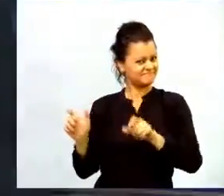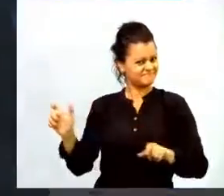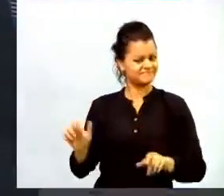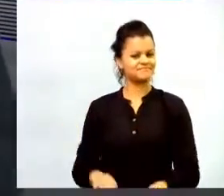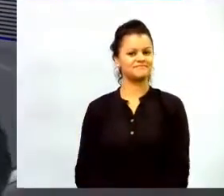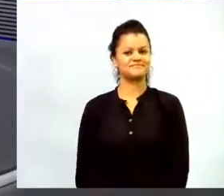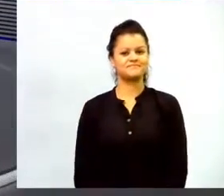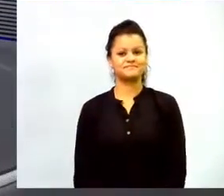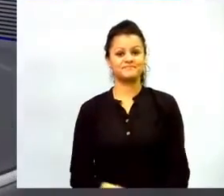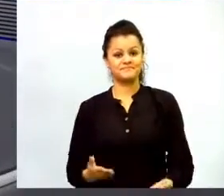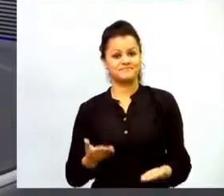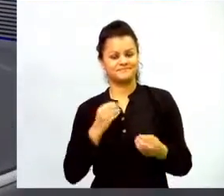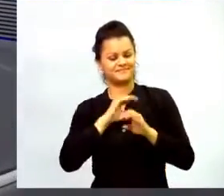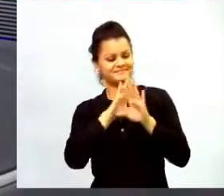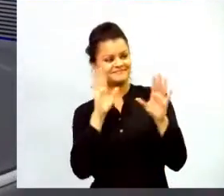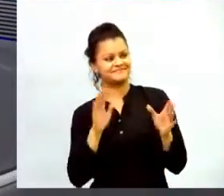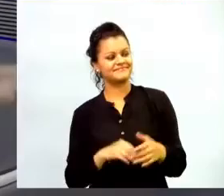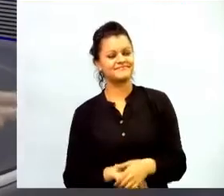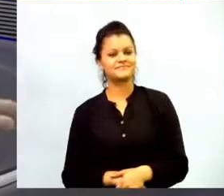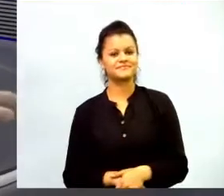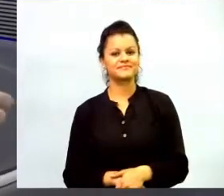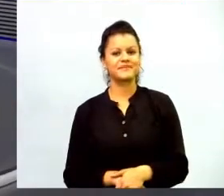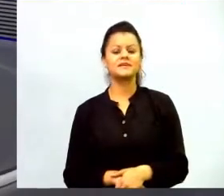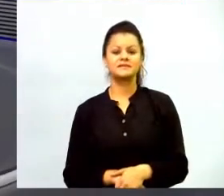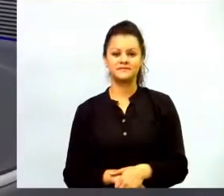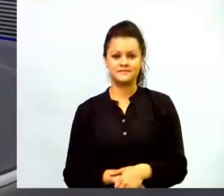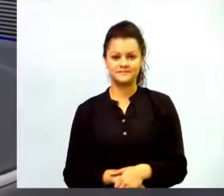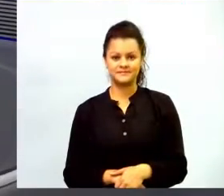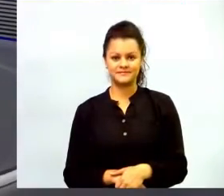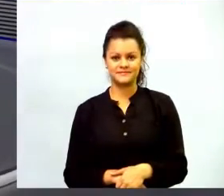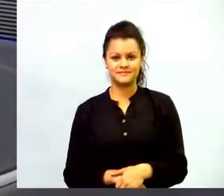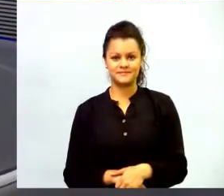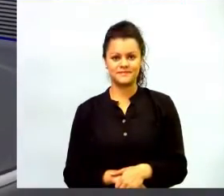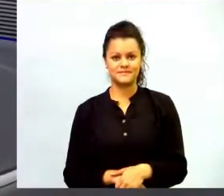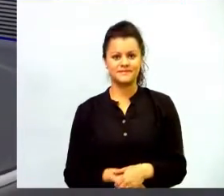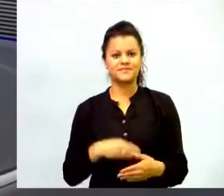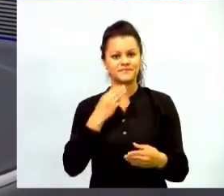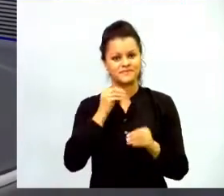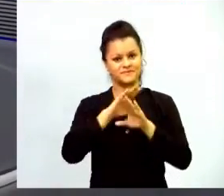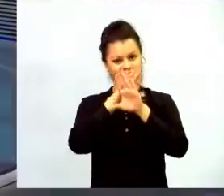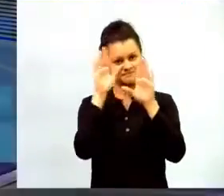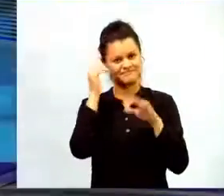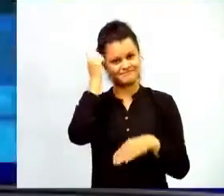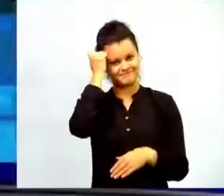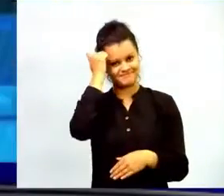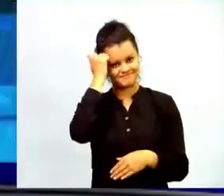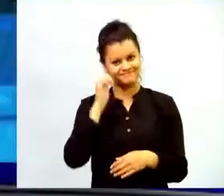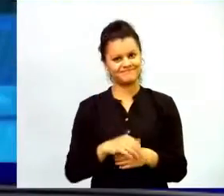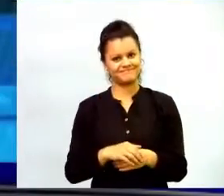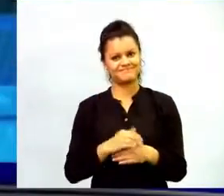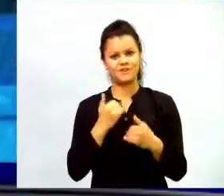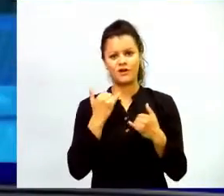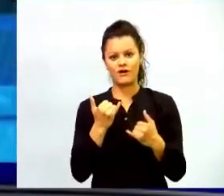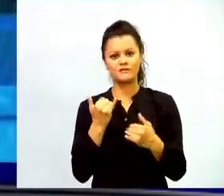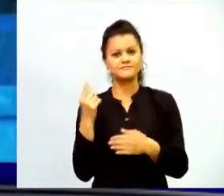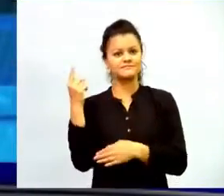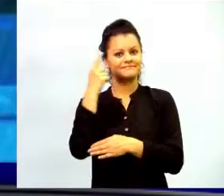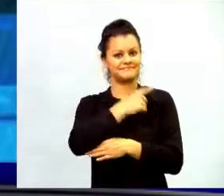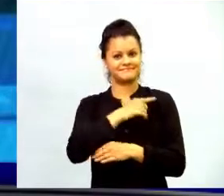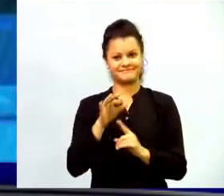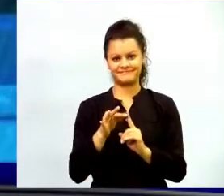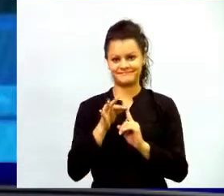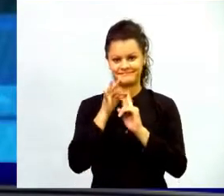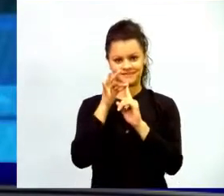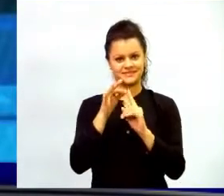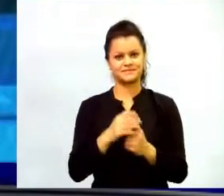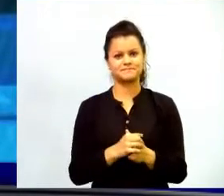buenos días, queridos profesores. Hoy es un día muy especial, porque pocas veces se logra una gran hazaña. Reunir a seis de